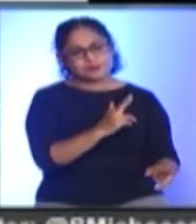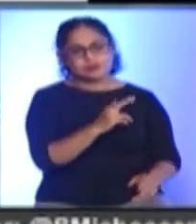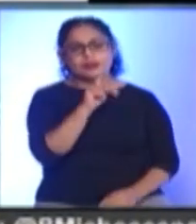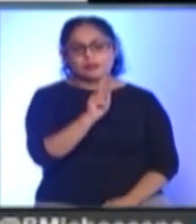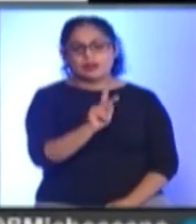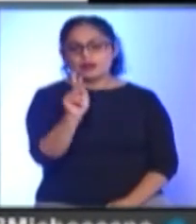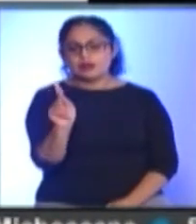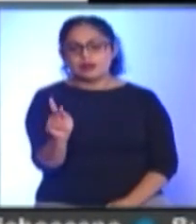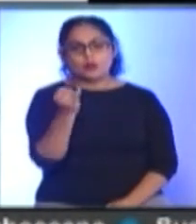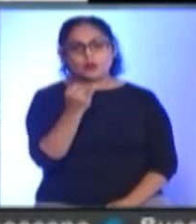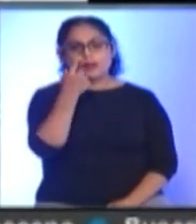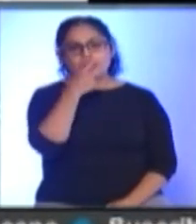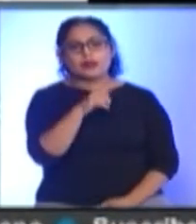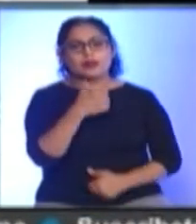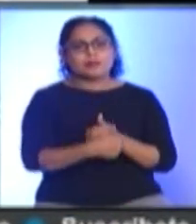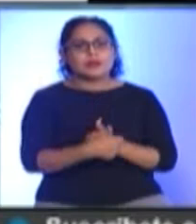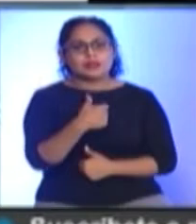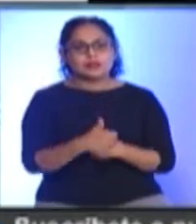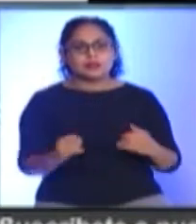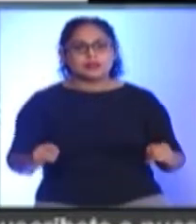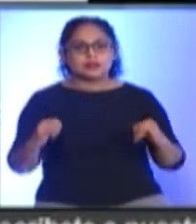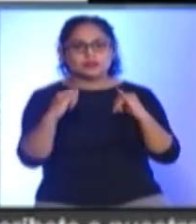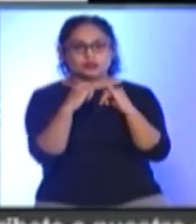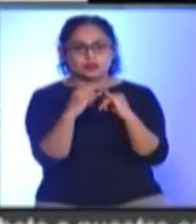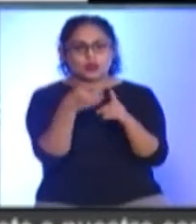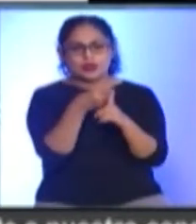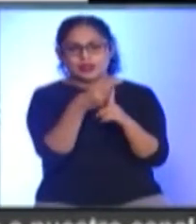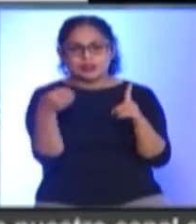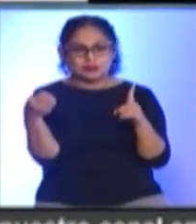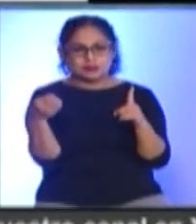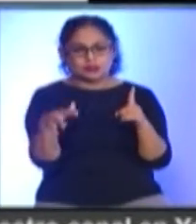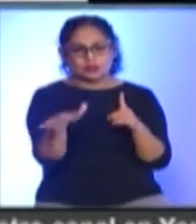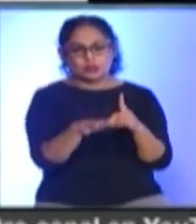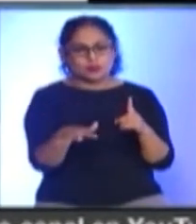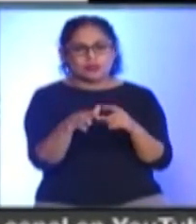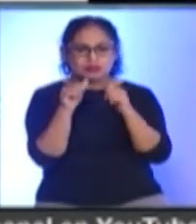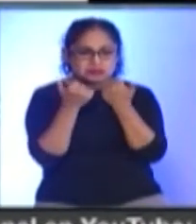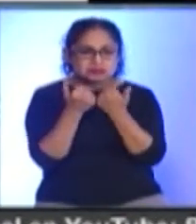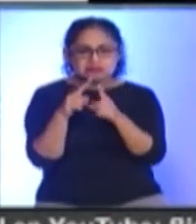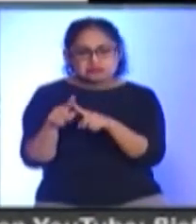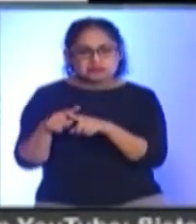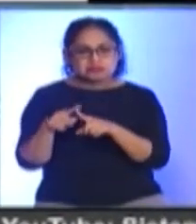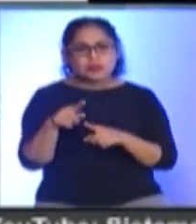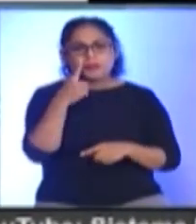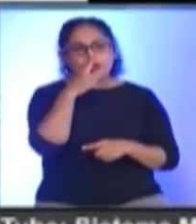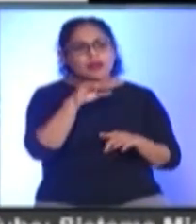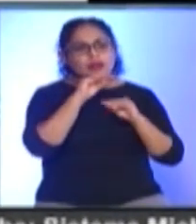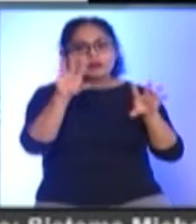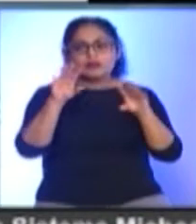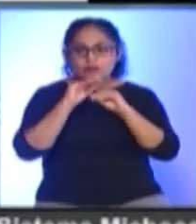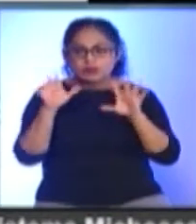De involucrar Y participar A las instituciones Y organizaciones De la sociedad civil En todas las actividades Que van desde la difusión